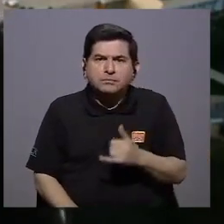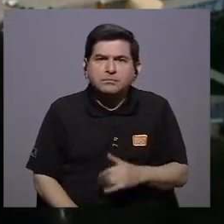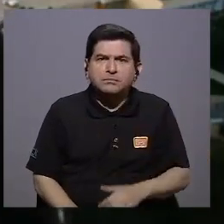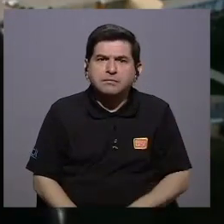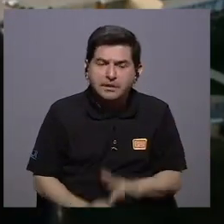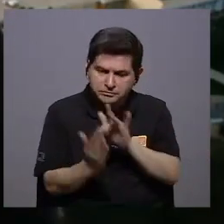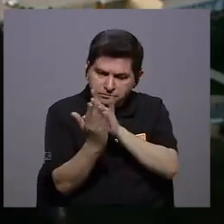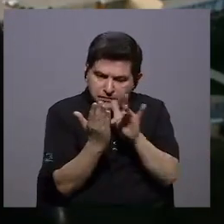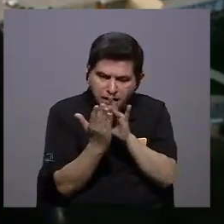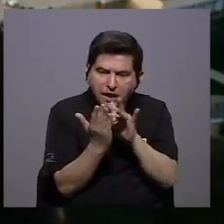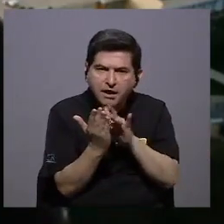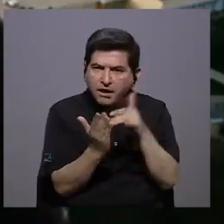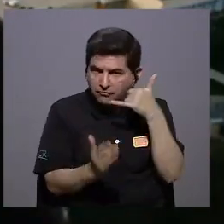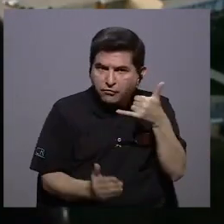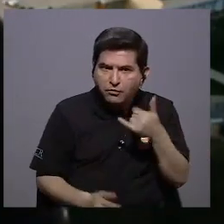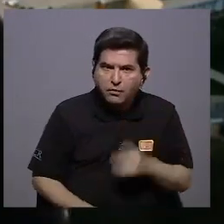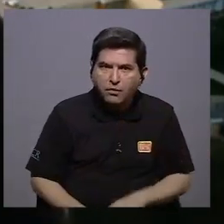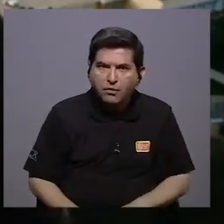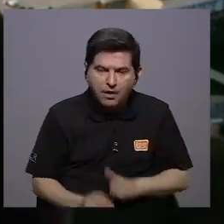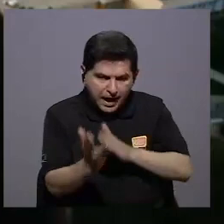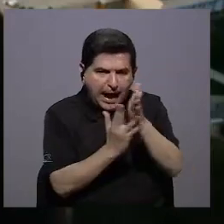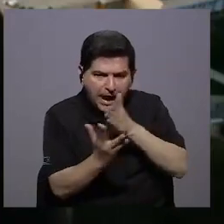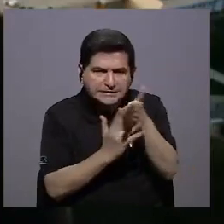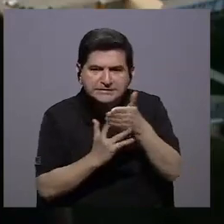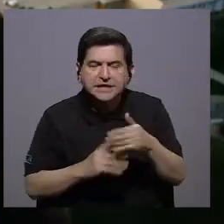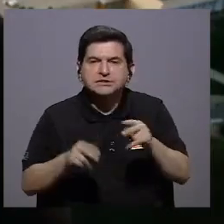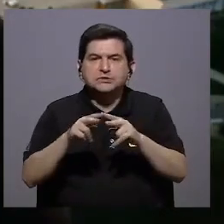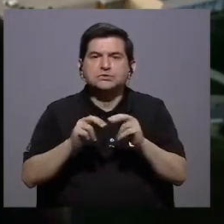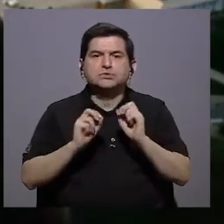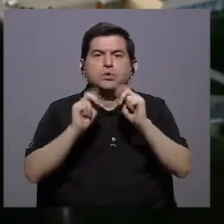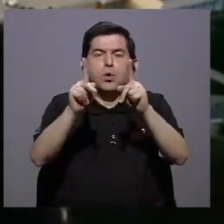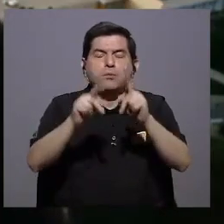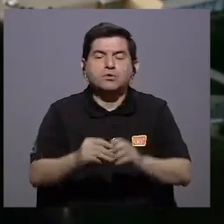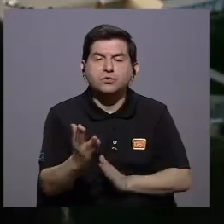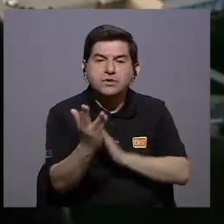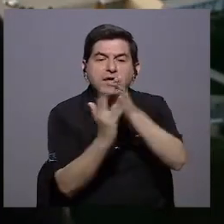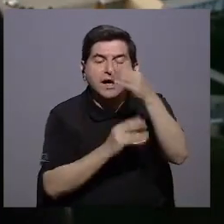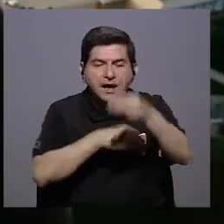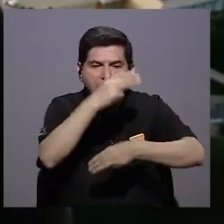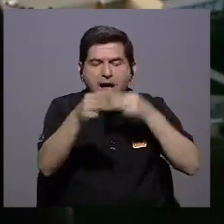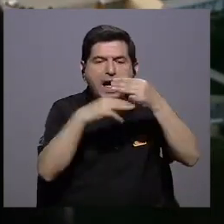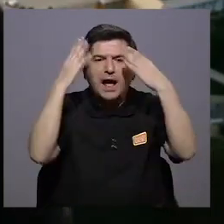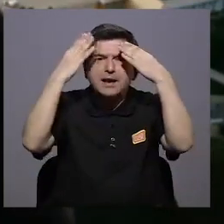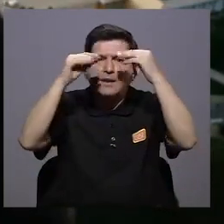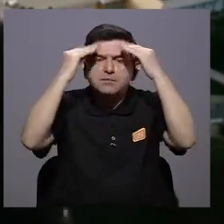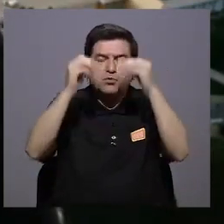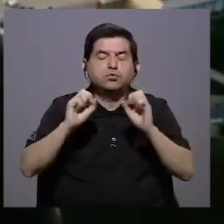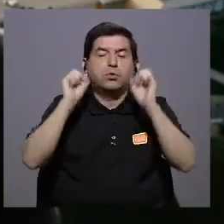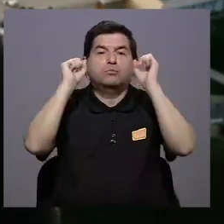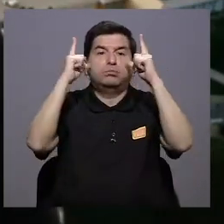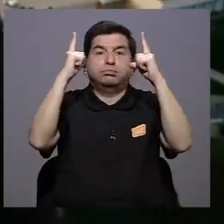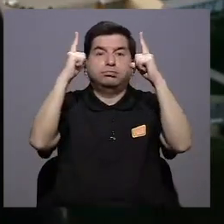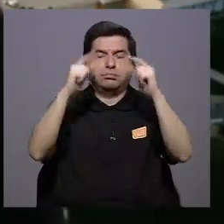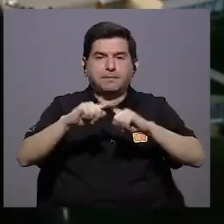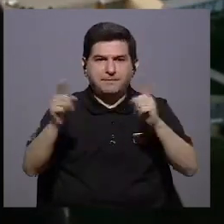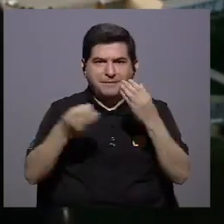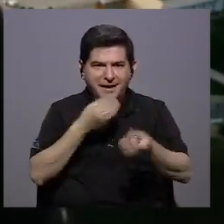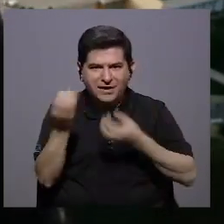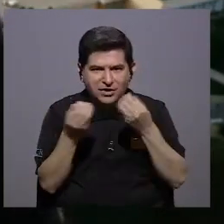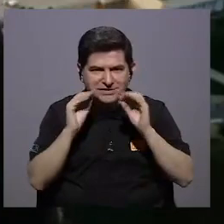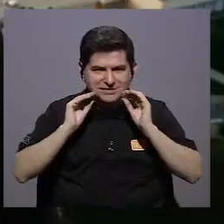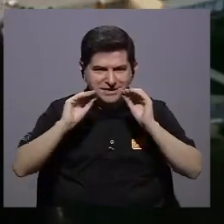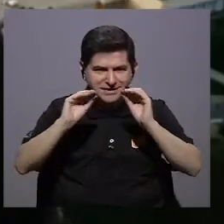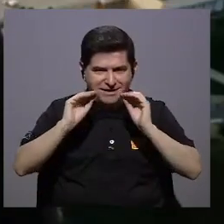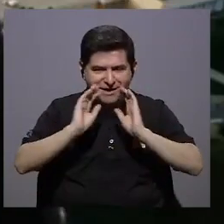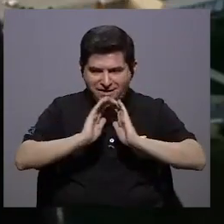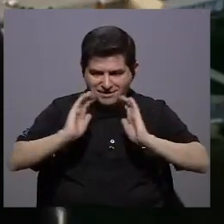el teléfono móvil es un acceso es una ventana al mundo de la información espectacular lo que tenemos que hacer